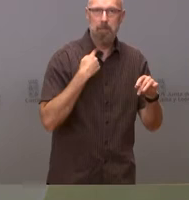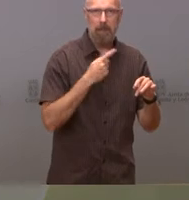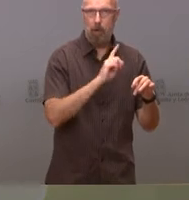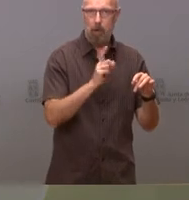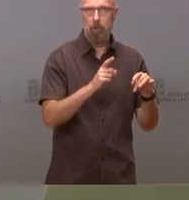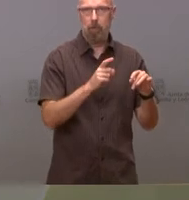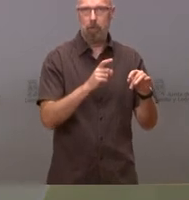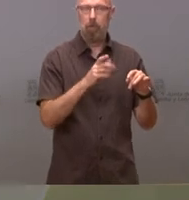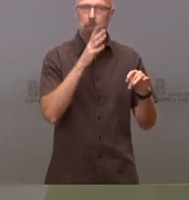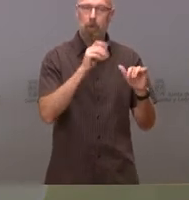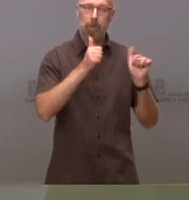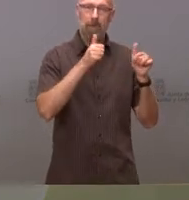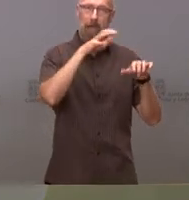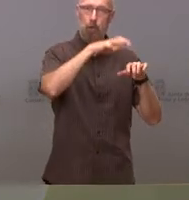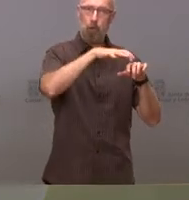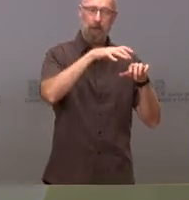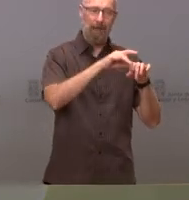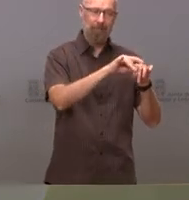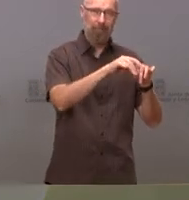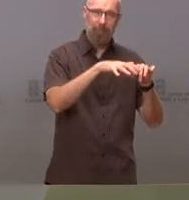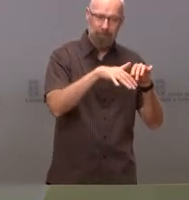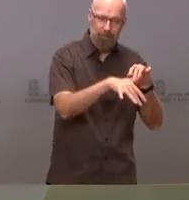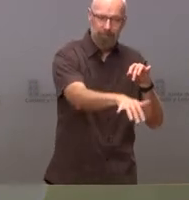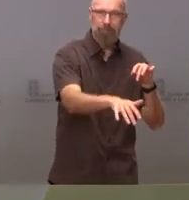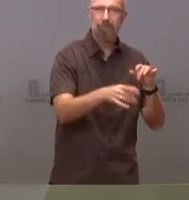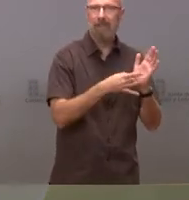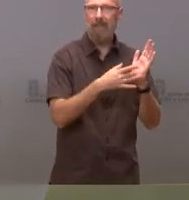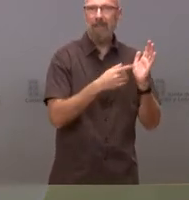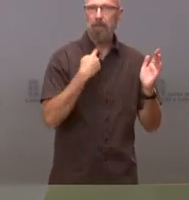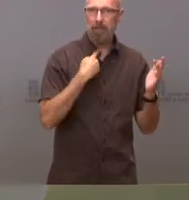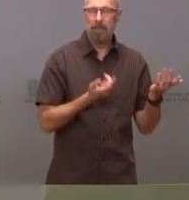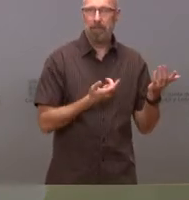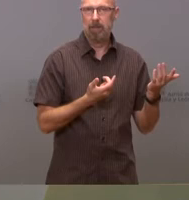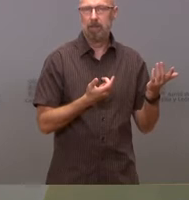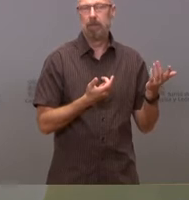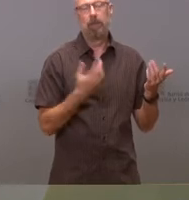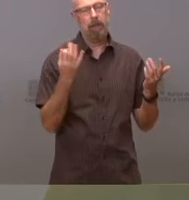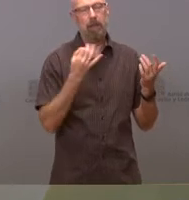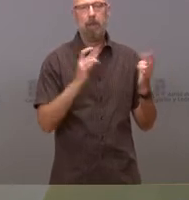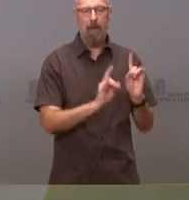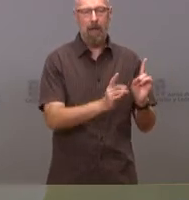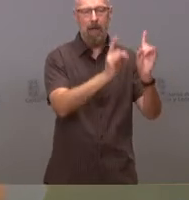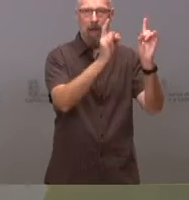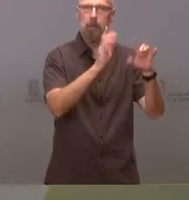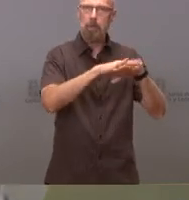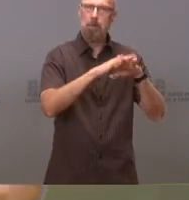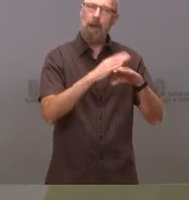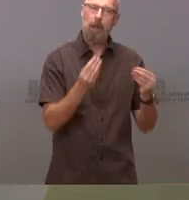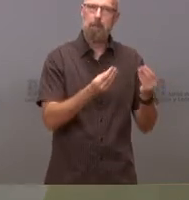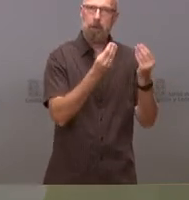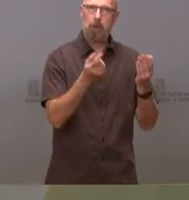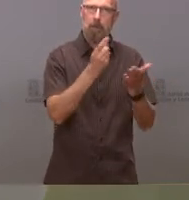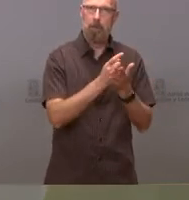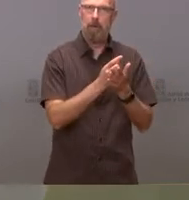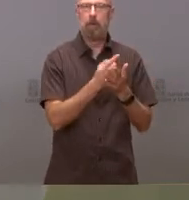dar lugar a una pérdida de calidad del suelo, y restaurar las infraestructuras, hacer las fajinas y todas aquellas